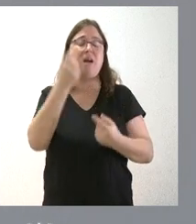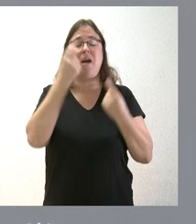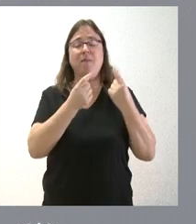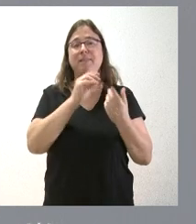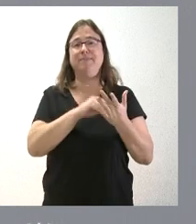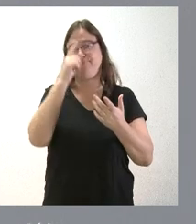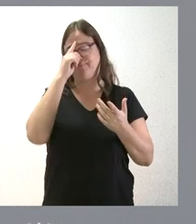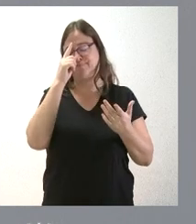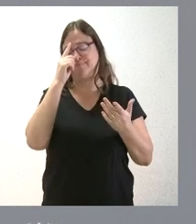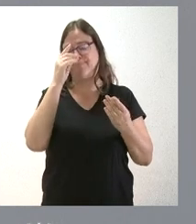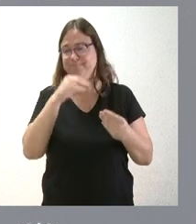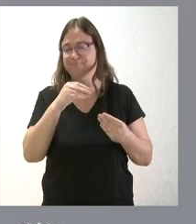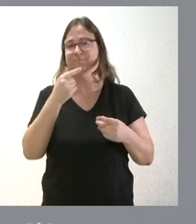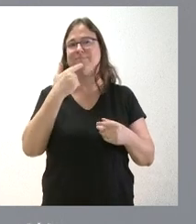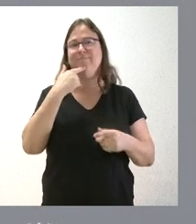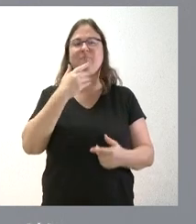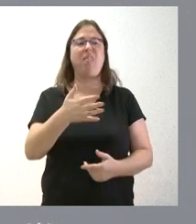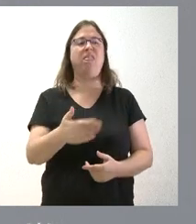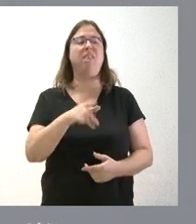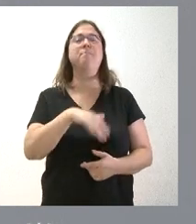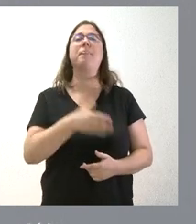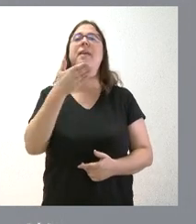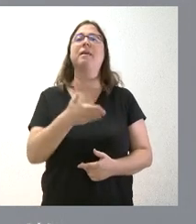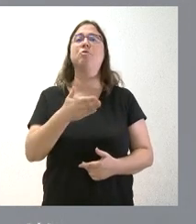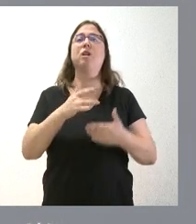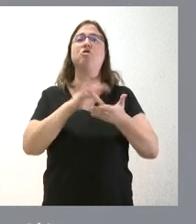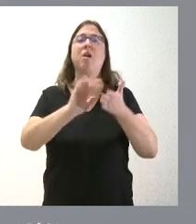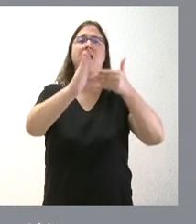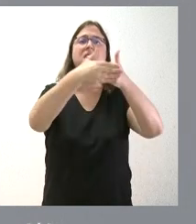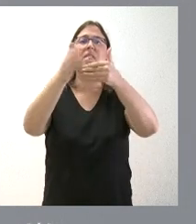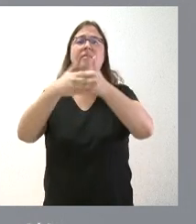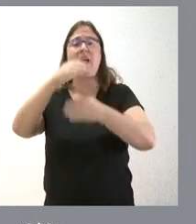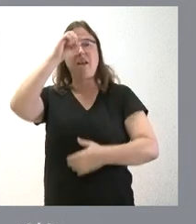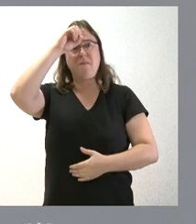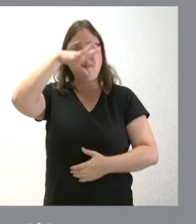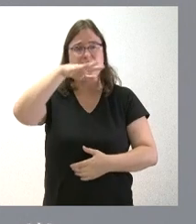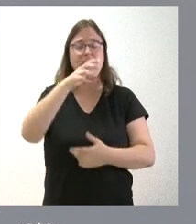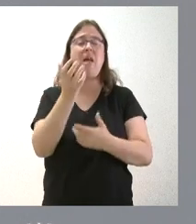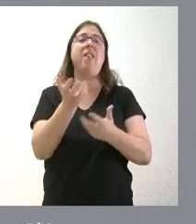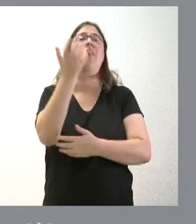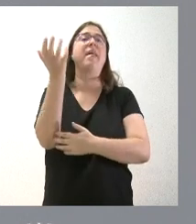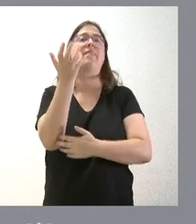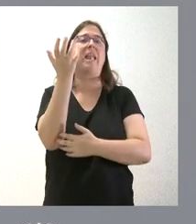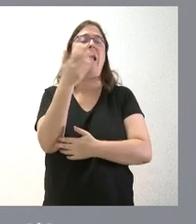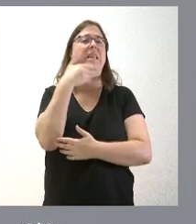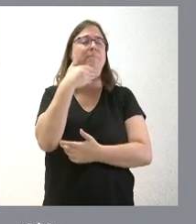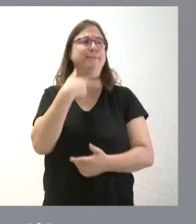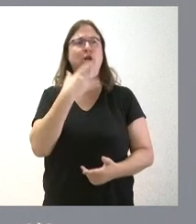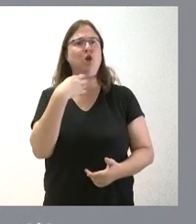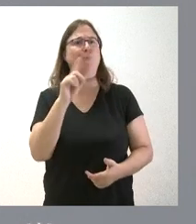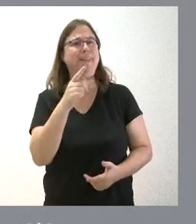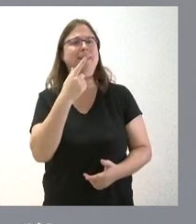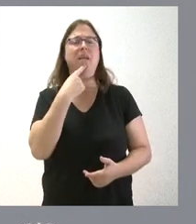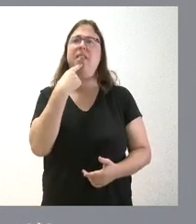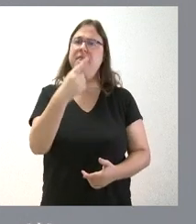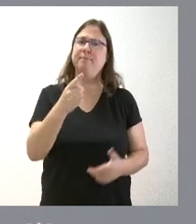lo hemos visto también en esta rueda de prensa, la importancia de que se han cerrado las minas y las térmicas y no se entiende muy bien cuando nosotros de la Junta de Castilla